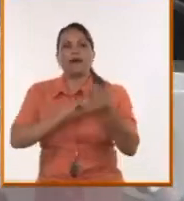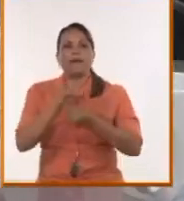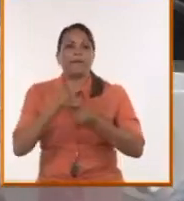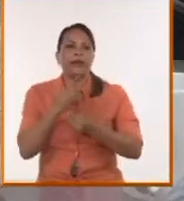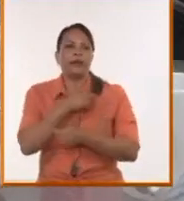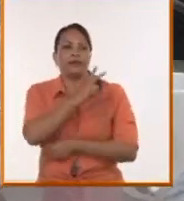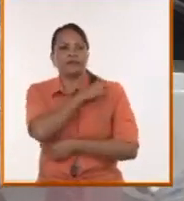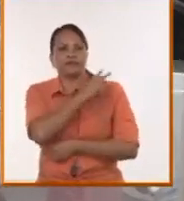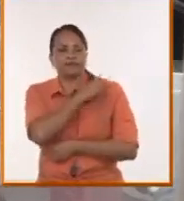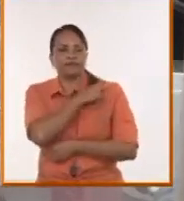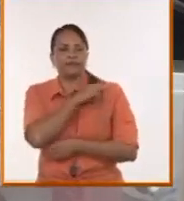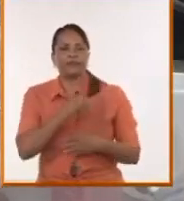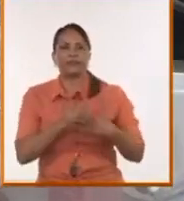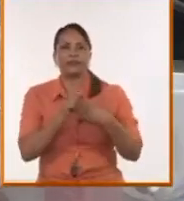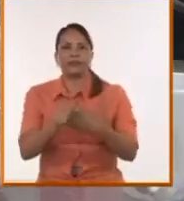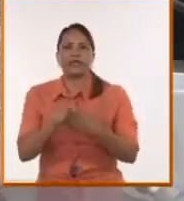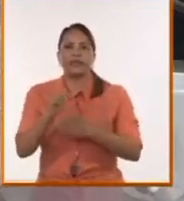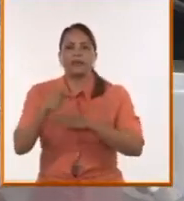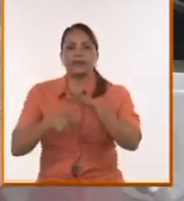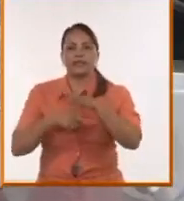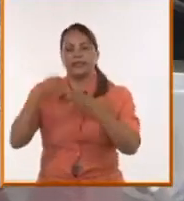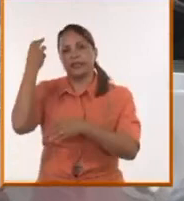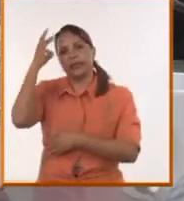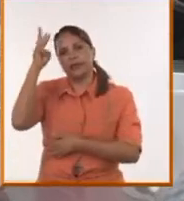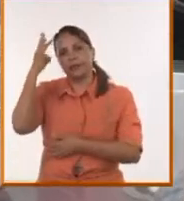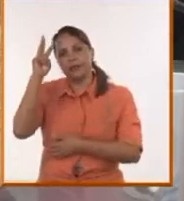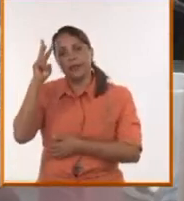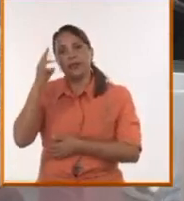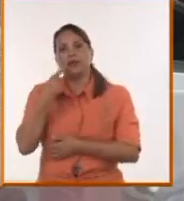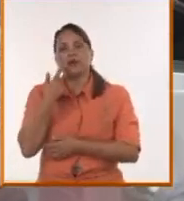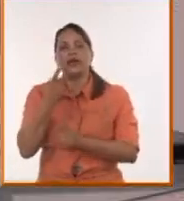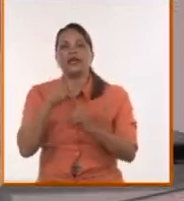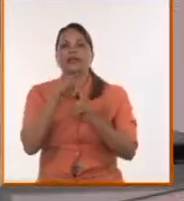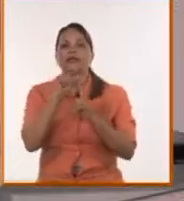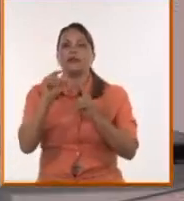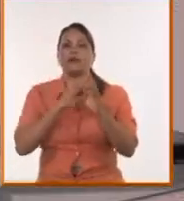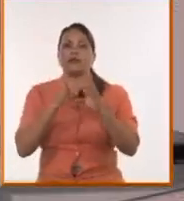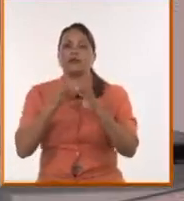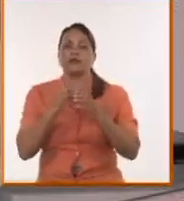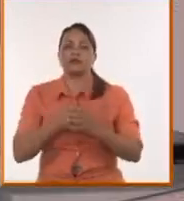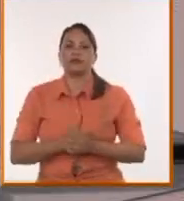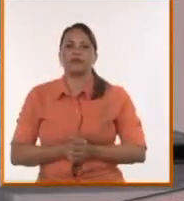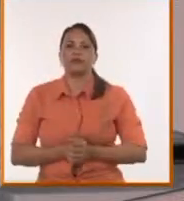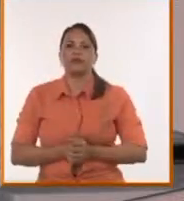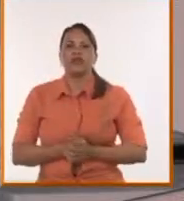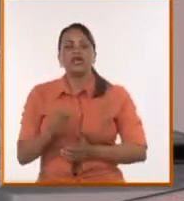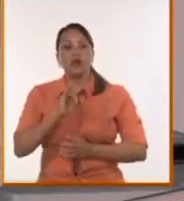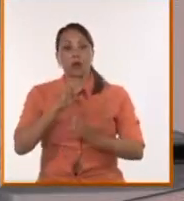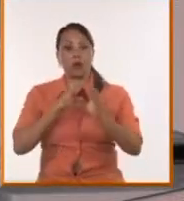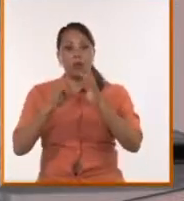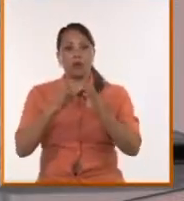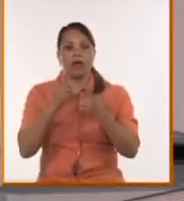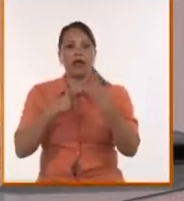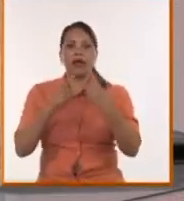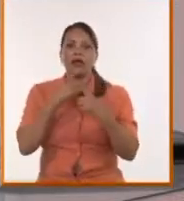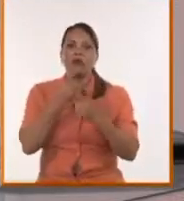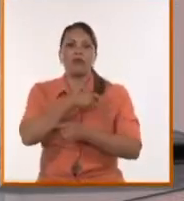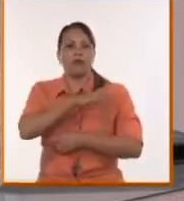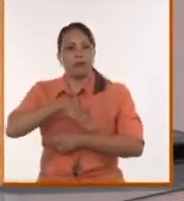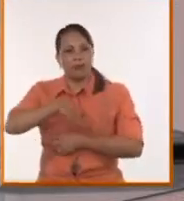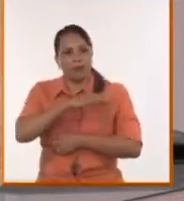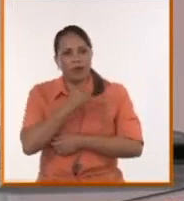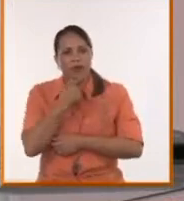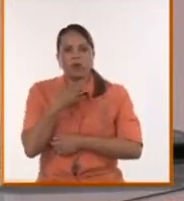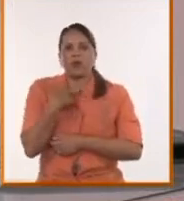que le pone, desde su ejercicio de gobierno al tema de la comunicación? ¿Cómo convertir también a la comunicación en un hecho popular? ¿Cómo hacer a nuestra